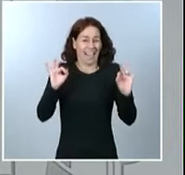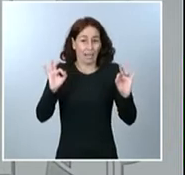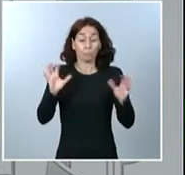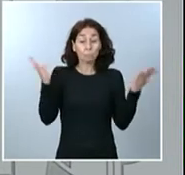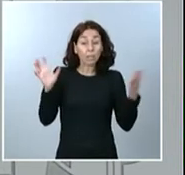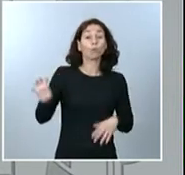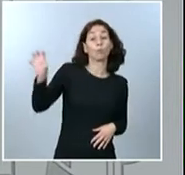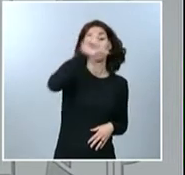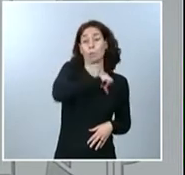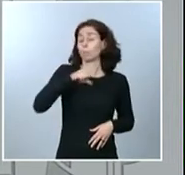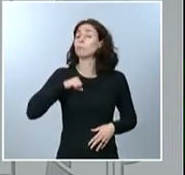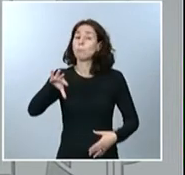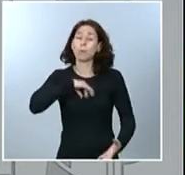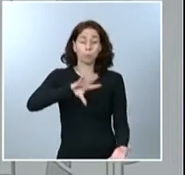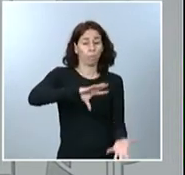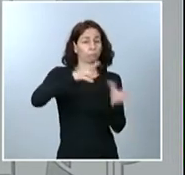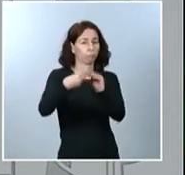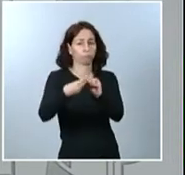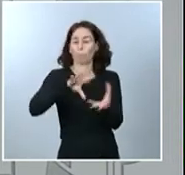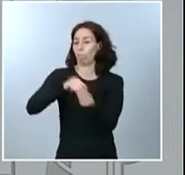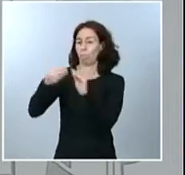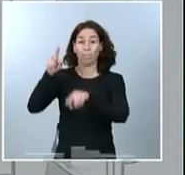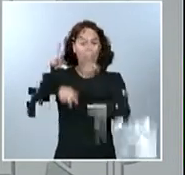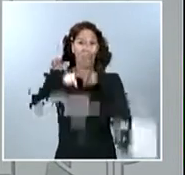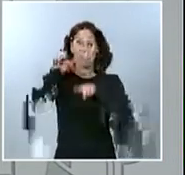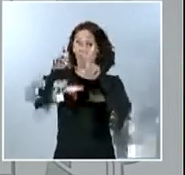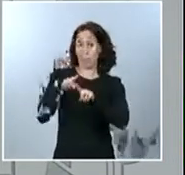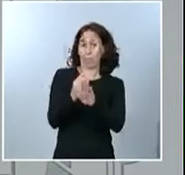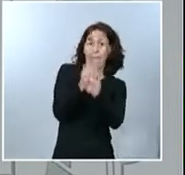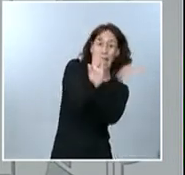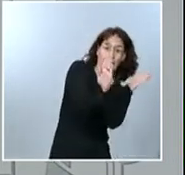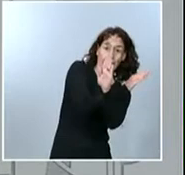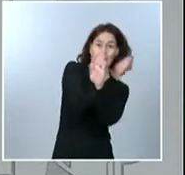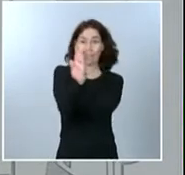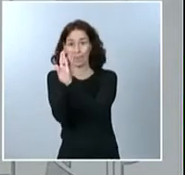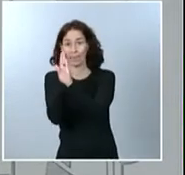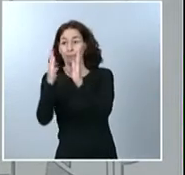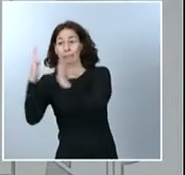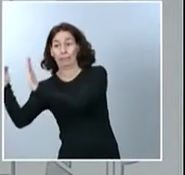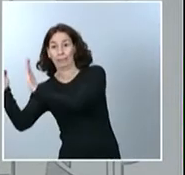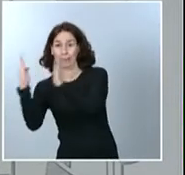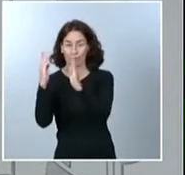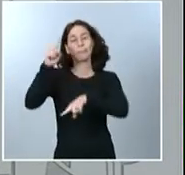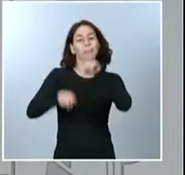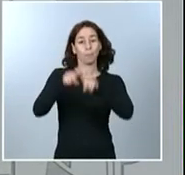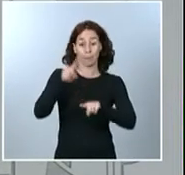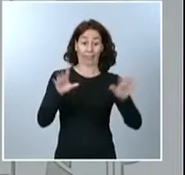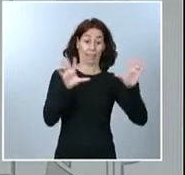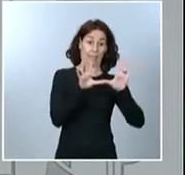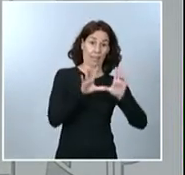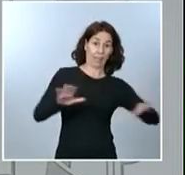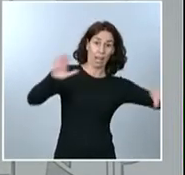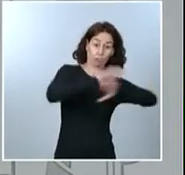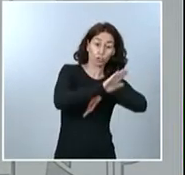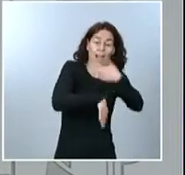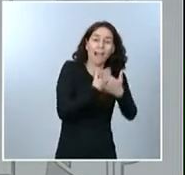temporales, esa prohibición de deambular o de moverse en horario nocturno desde las 10 de la noche a las 0 horas de la